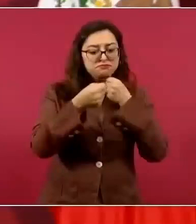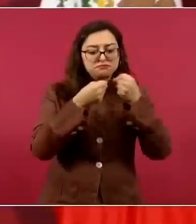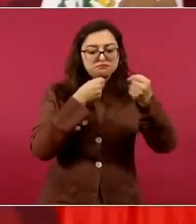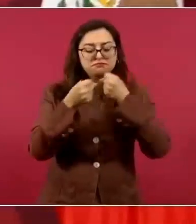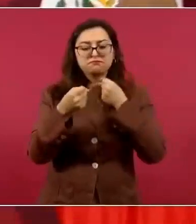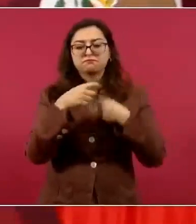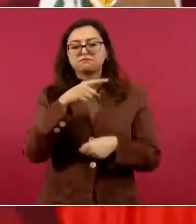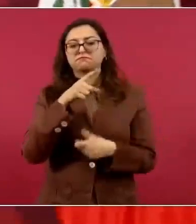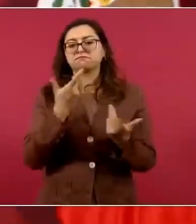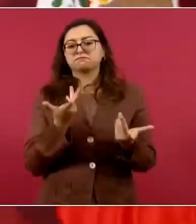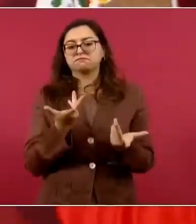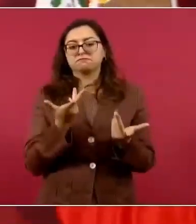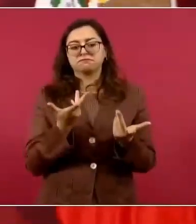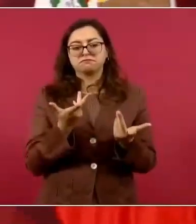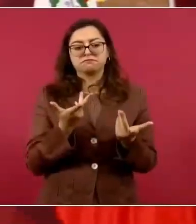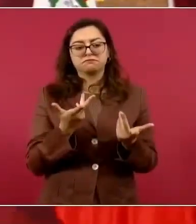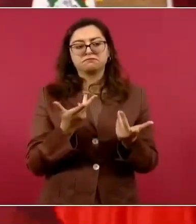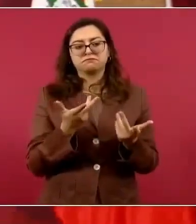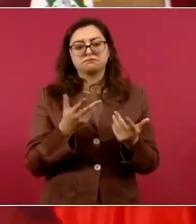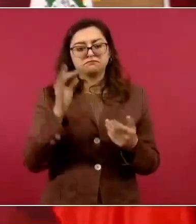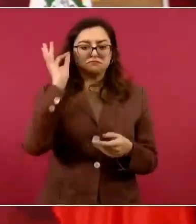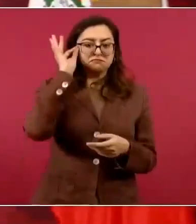a la oligarquía.